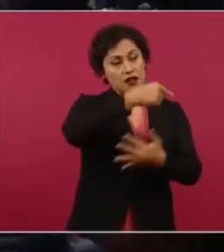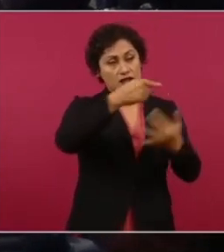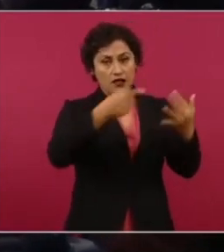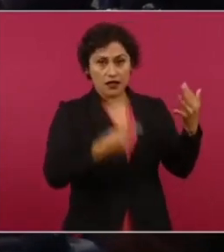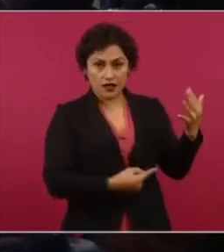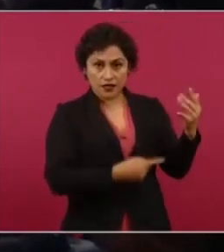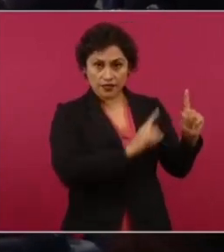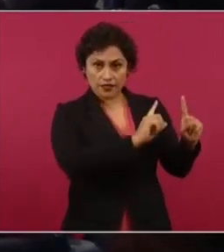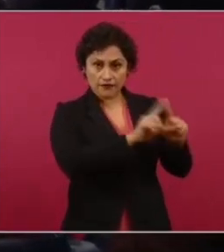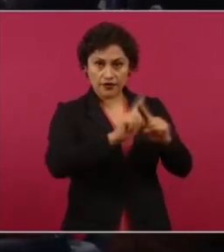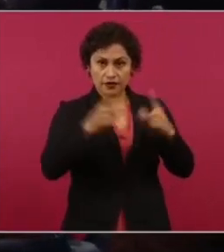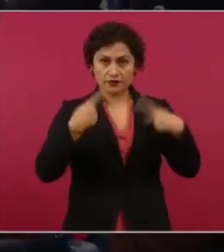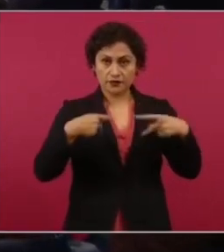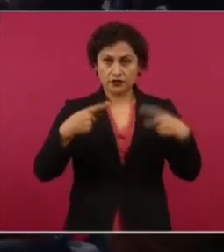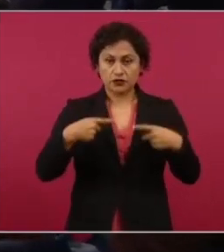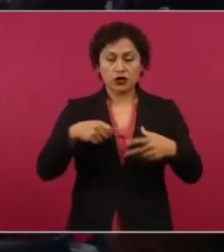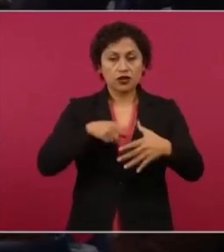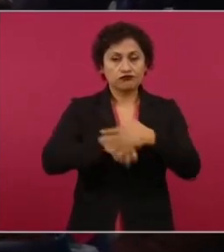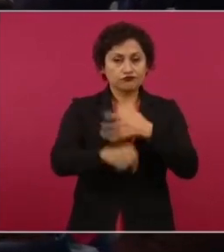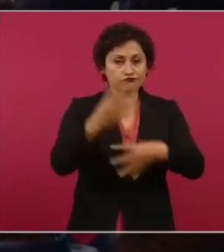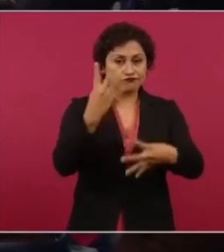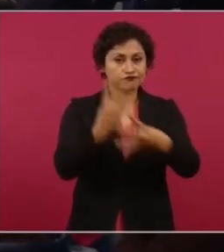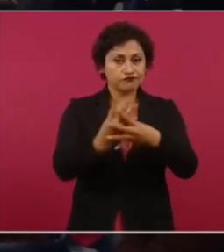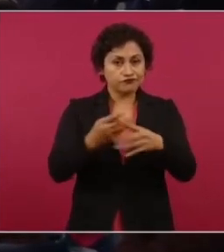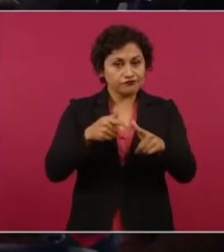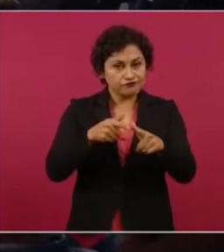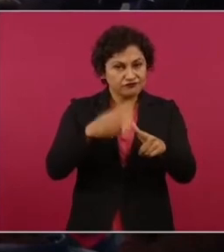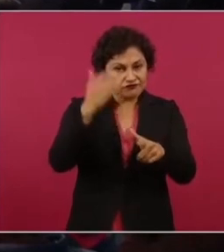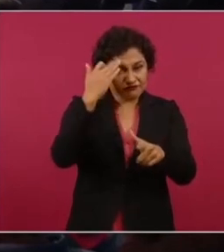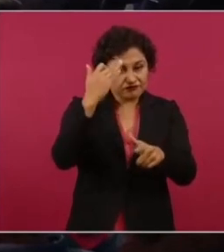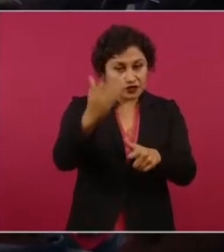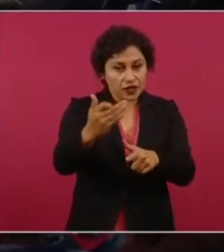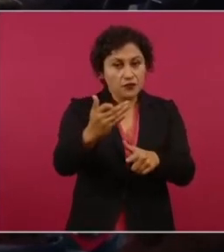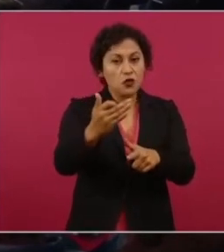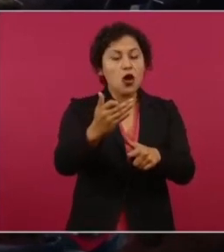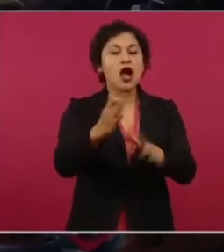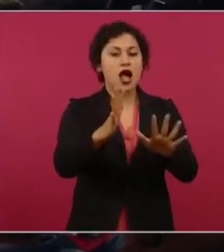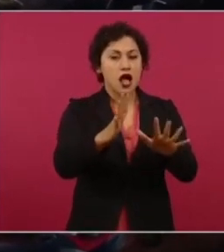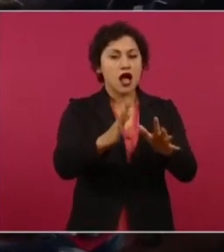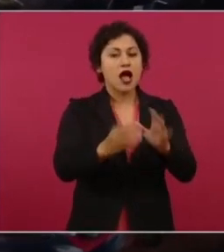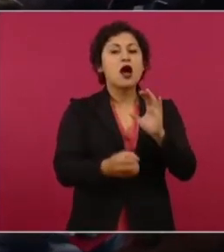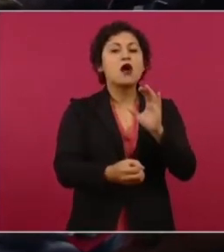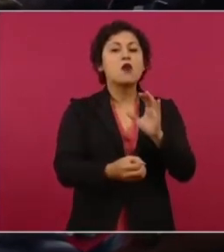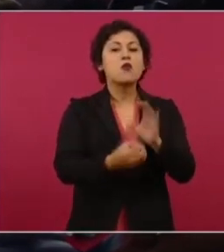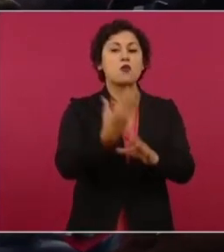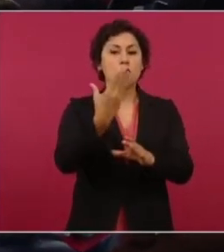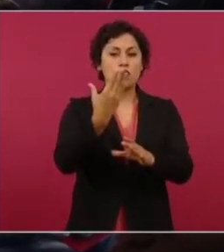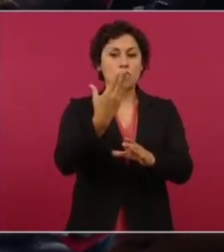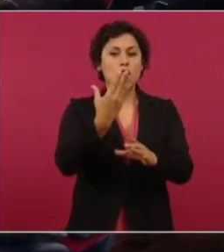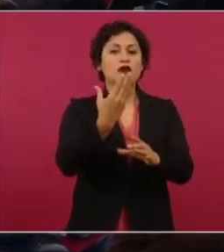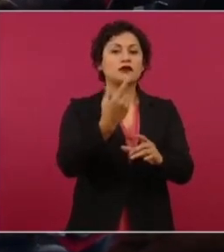libertad cuántos tenemos pendientes y estos casos en especial